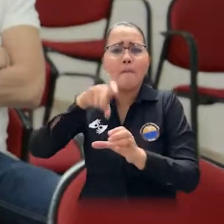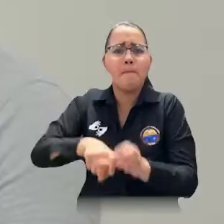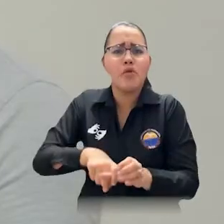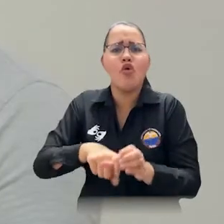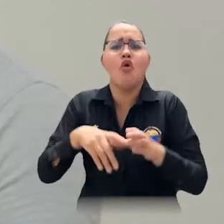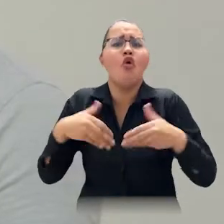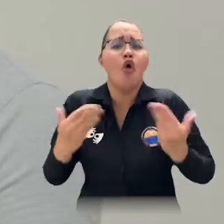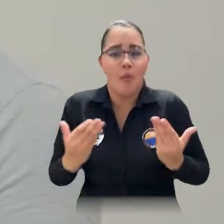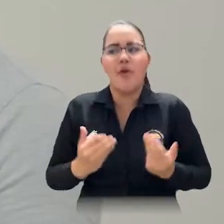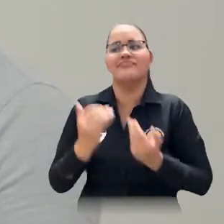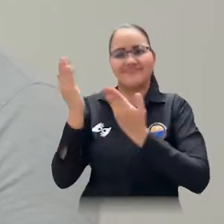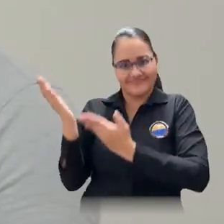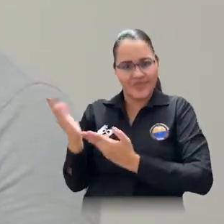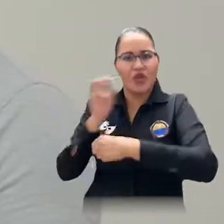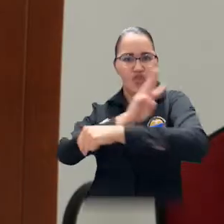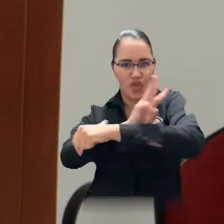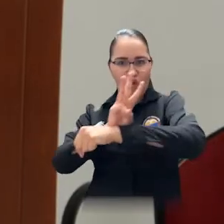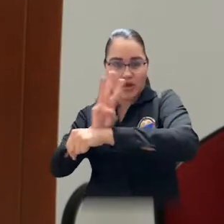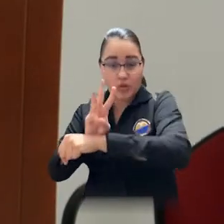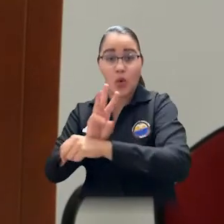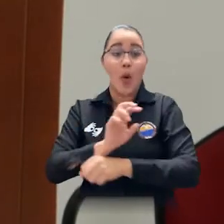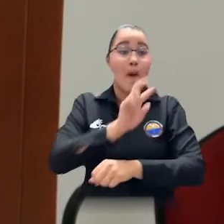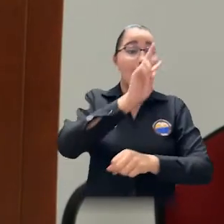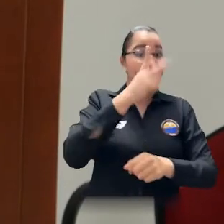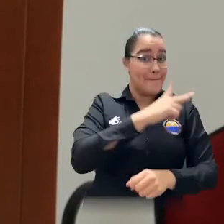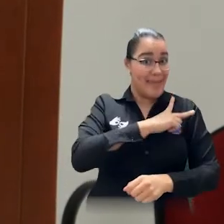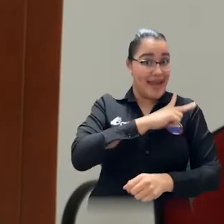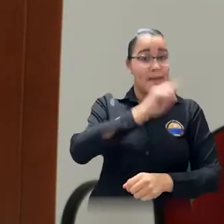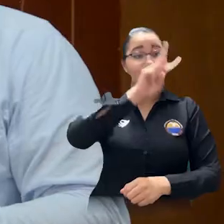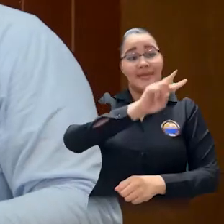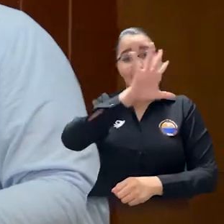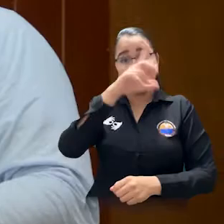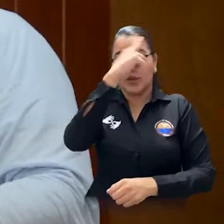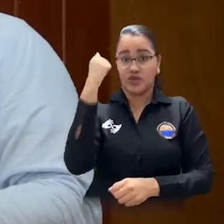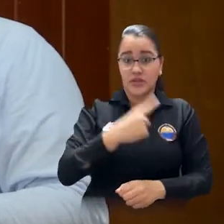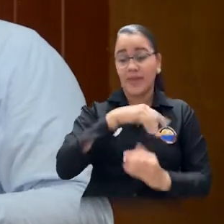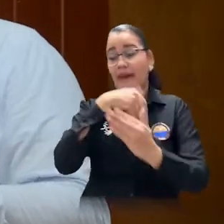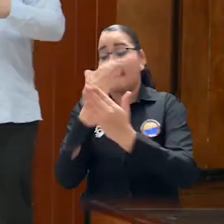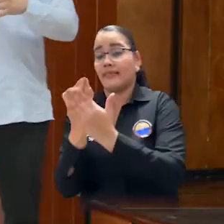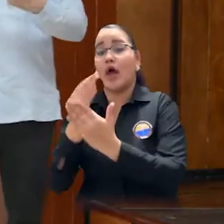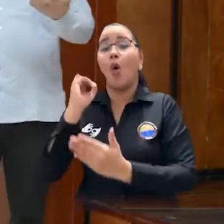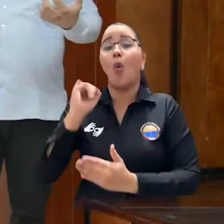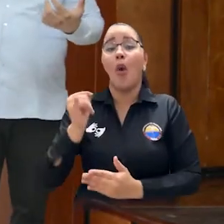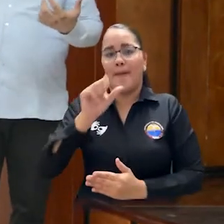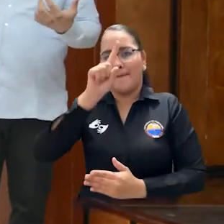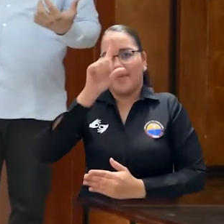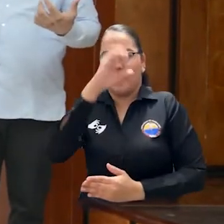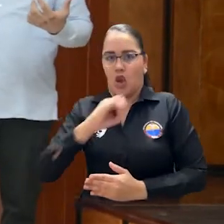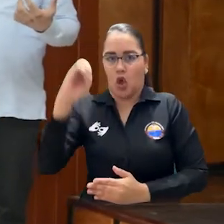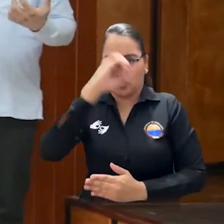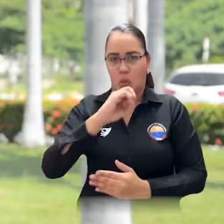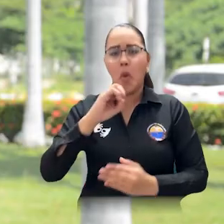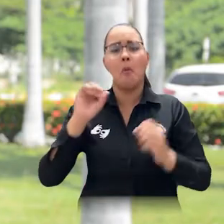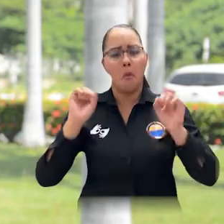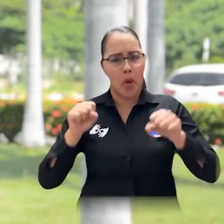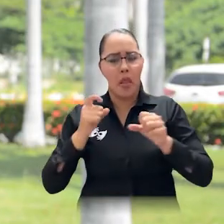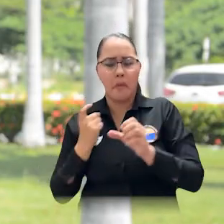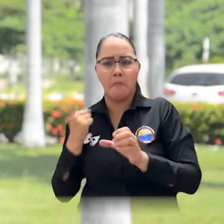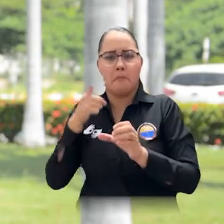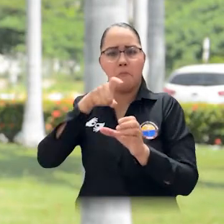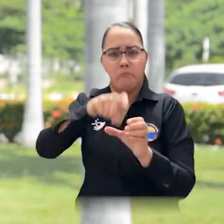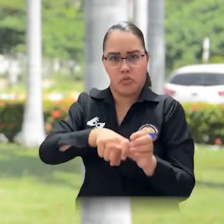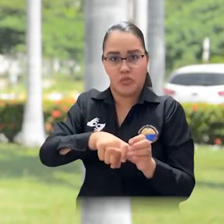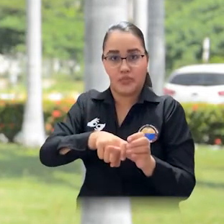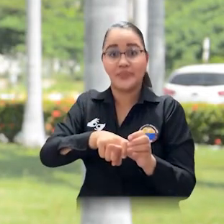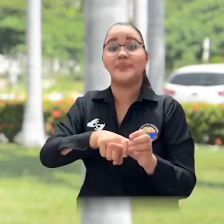página oficial de la consulta será entre el viernes 25 de septiembre y el jueves 1 de octubre. Para que luego se pueda realizar